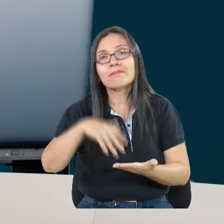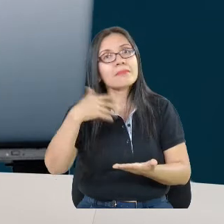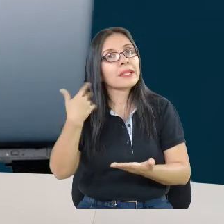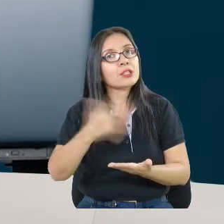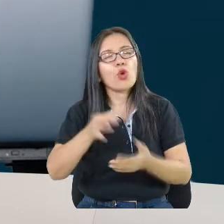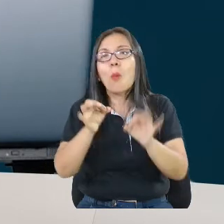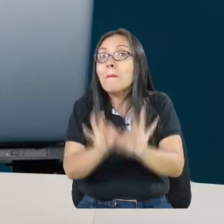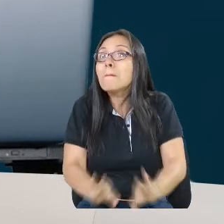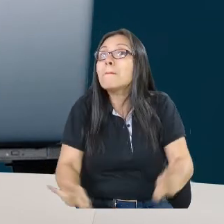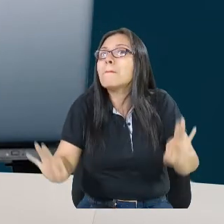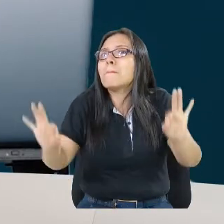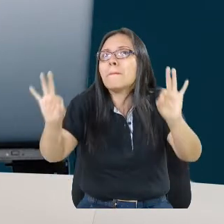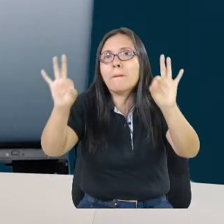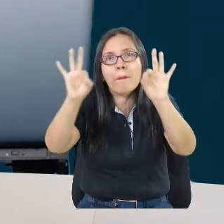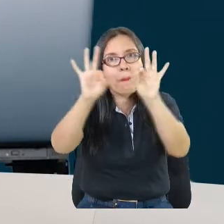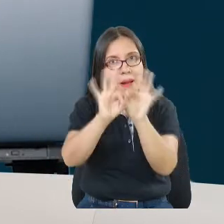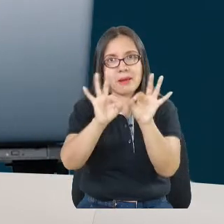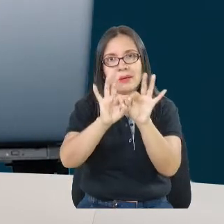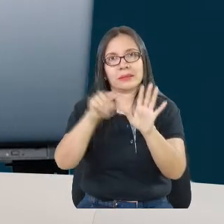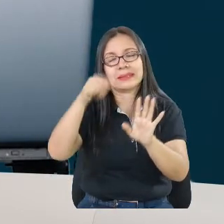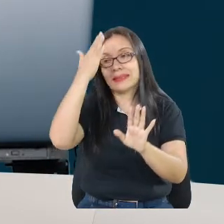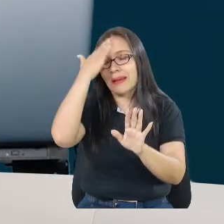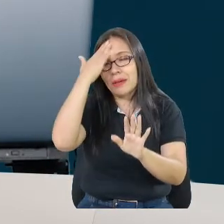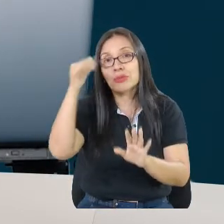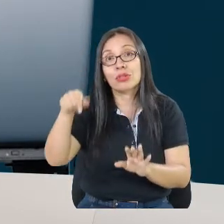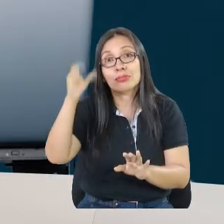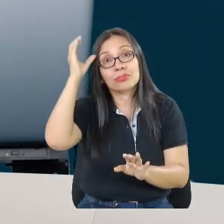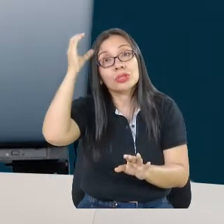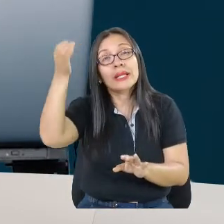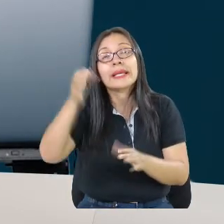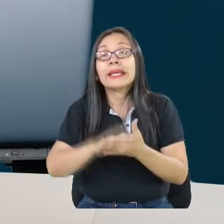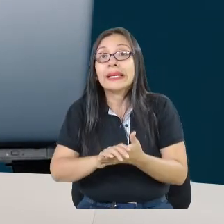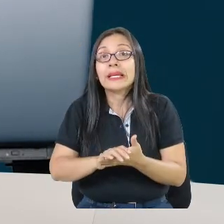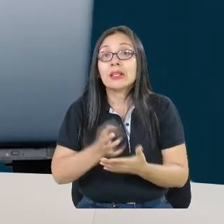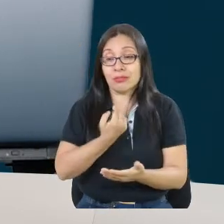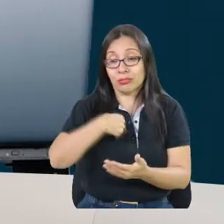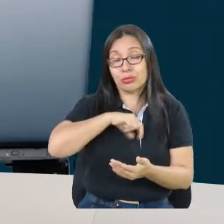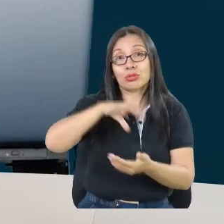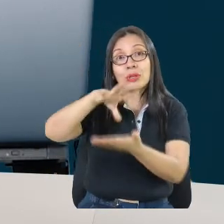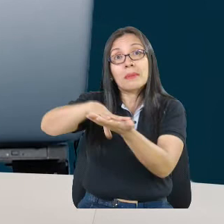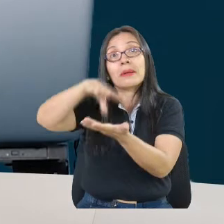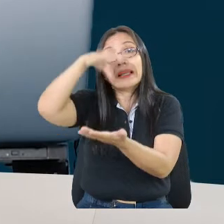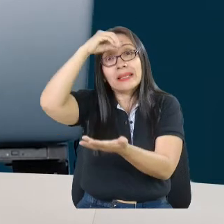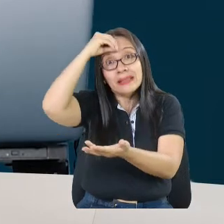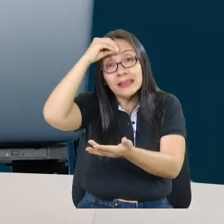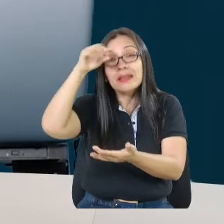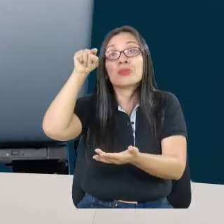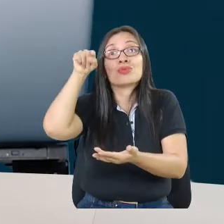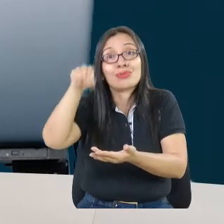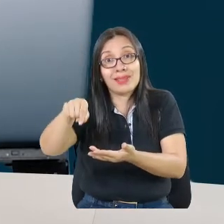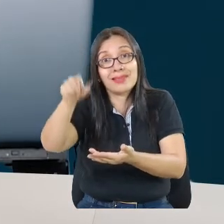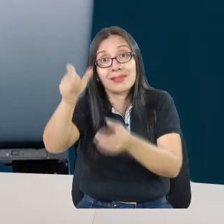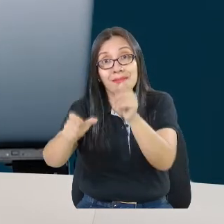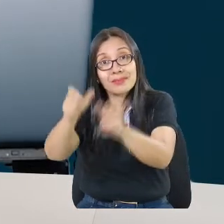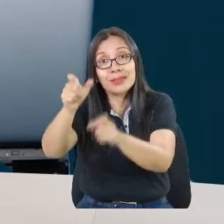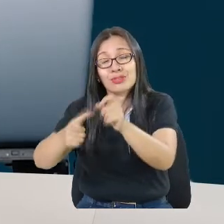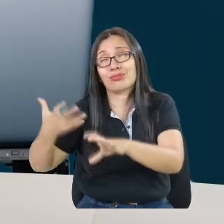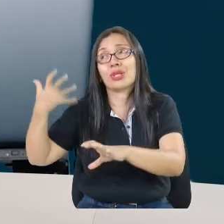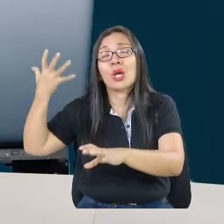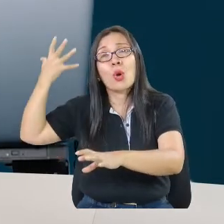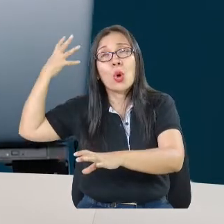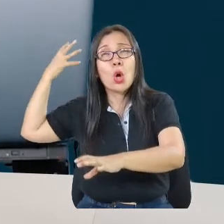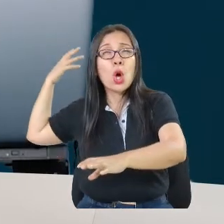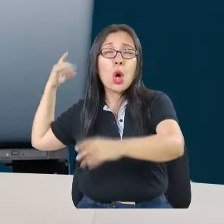que no solamente es transferirle conocimiento a ellos, sino también aprender de sus saberes ancestrales, de su memoria histórica,